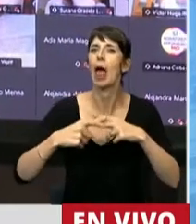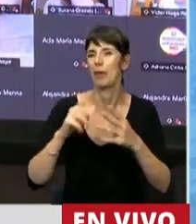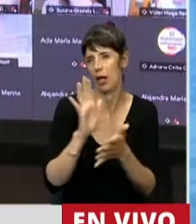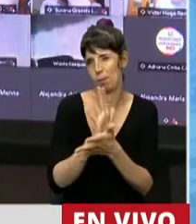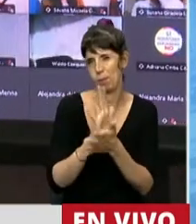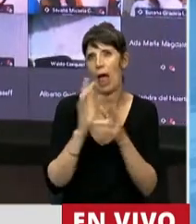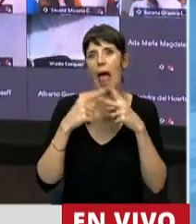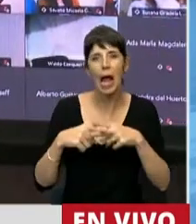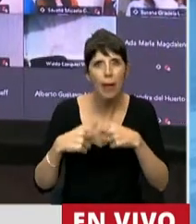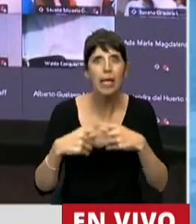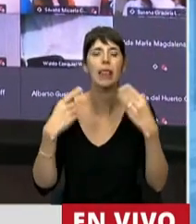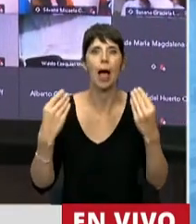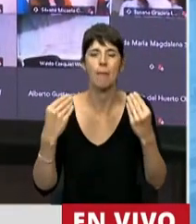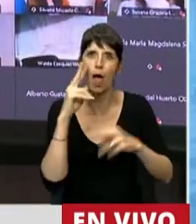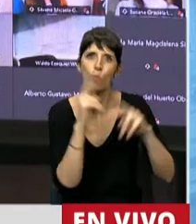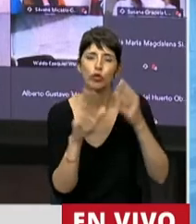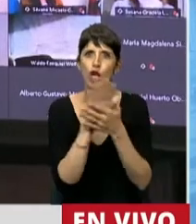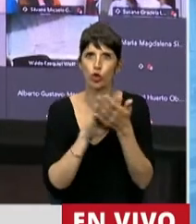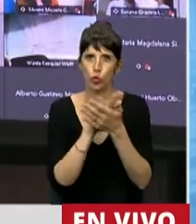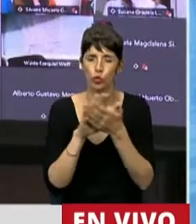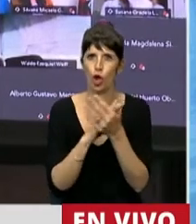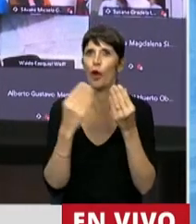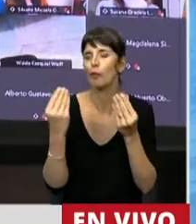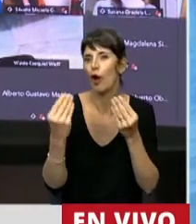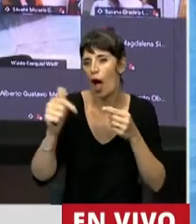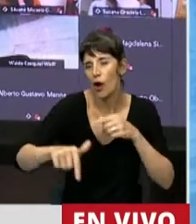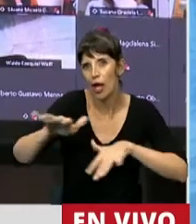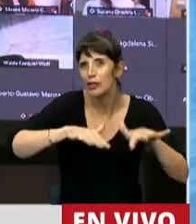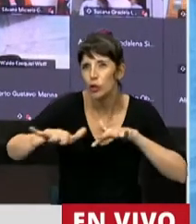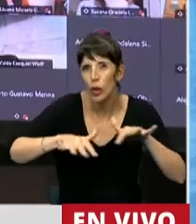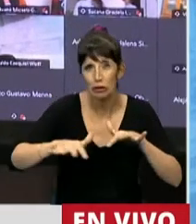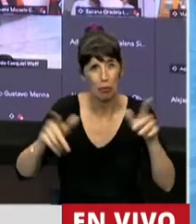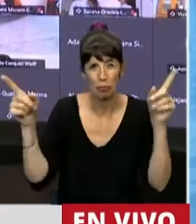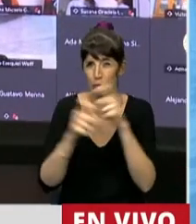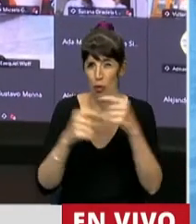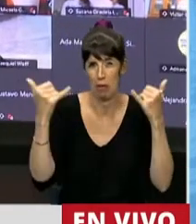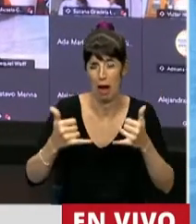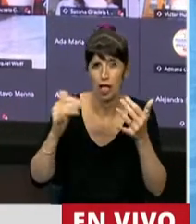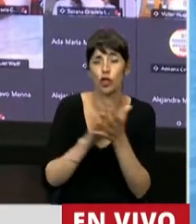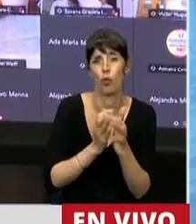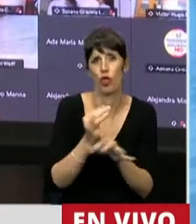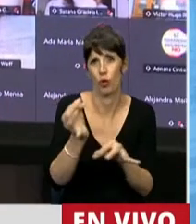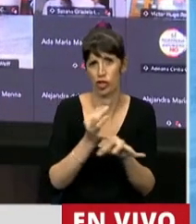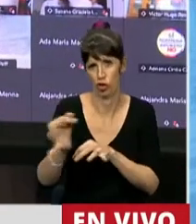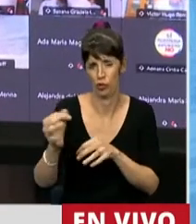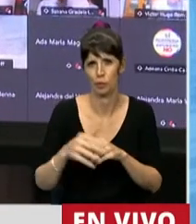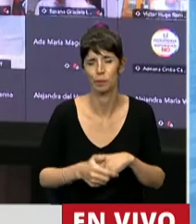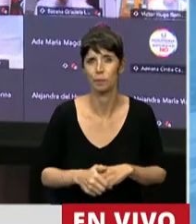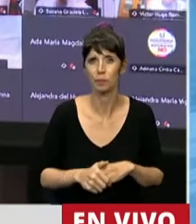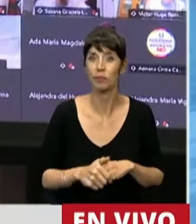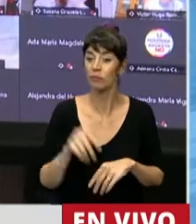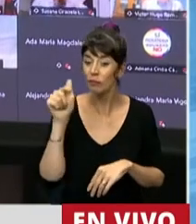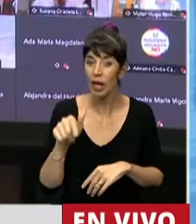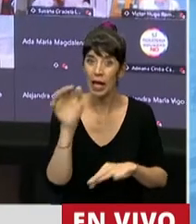enfrentar la crisis que ha establecido esta pandemia en nuestro sistema educativo. Mire, como decía,